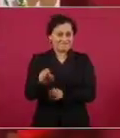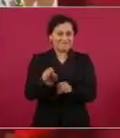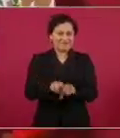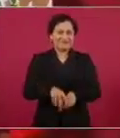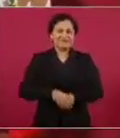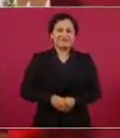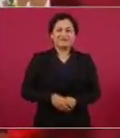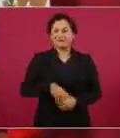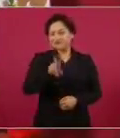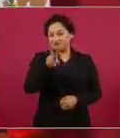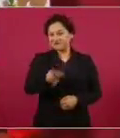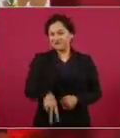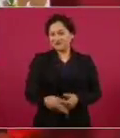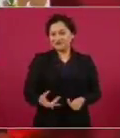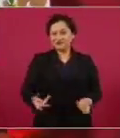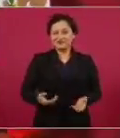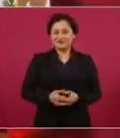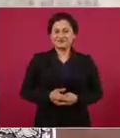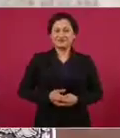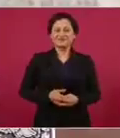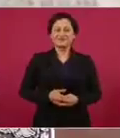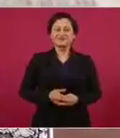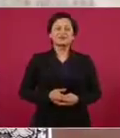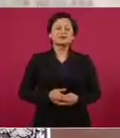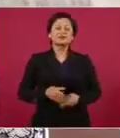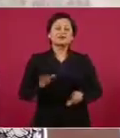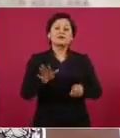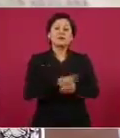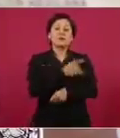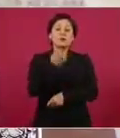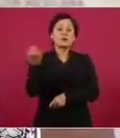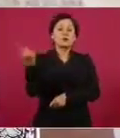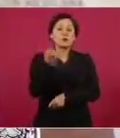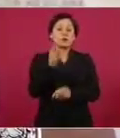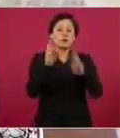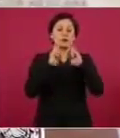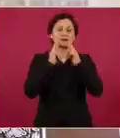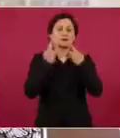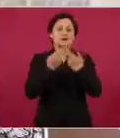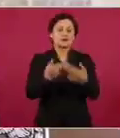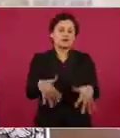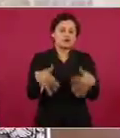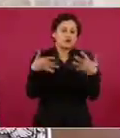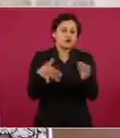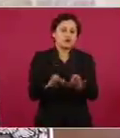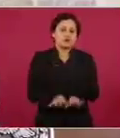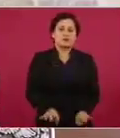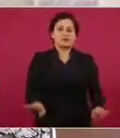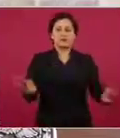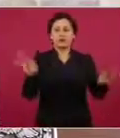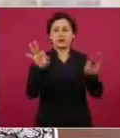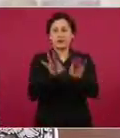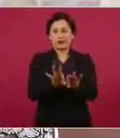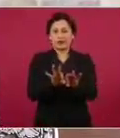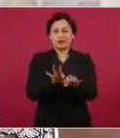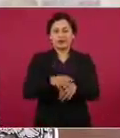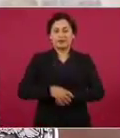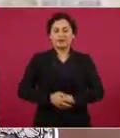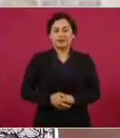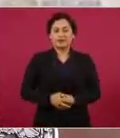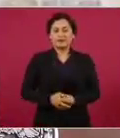O sea, porque me importa muchísimo, vienen como